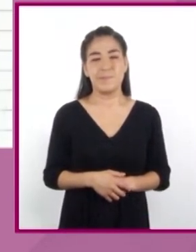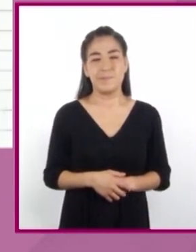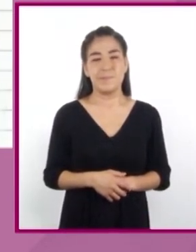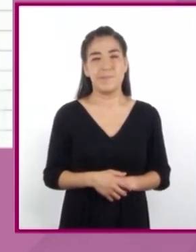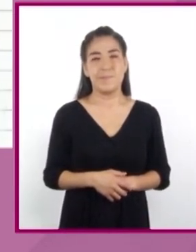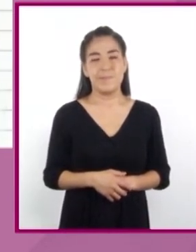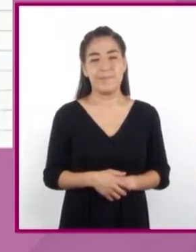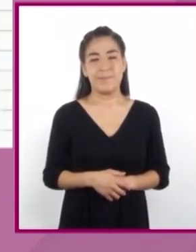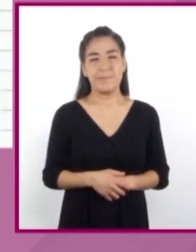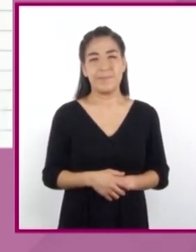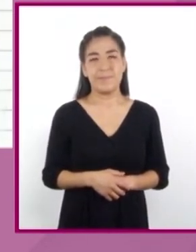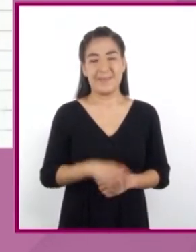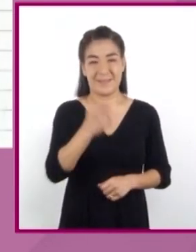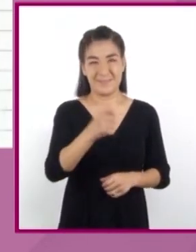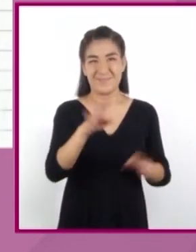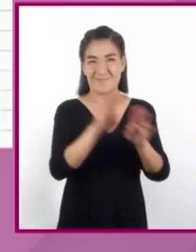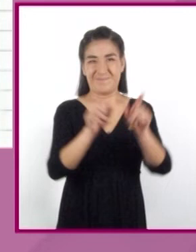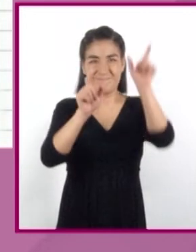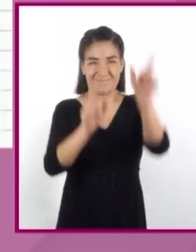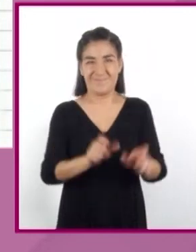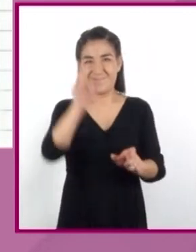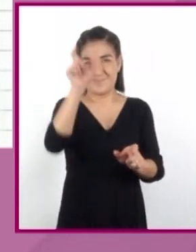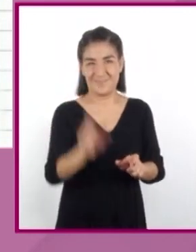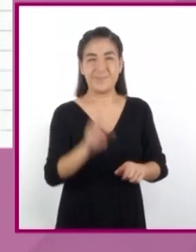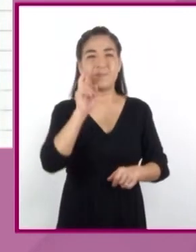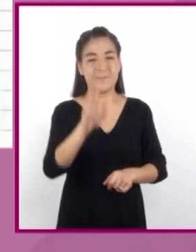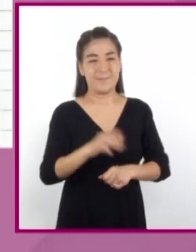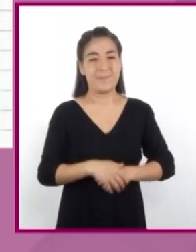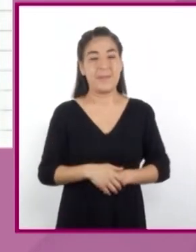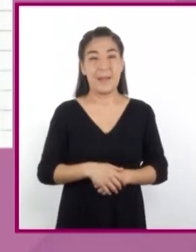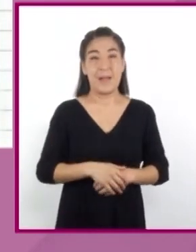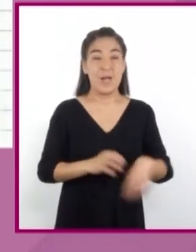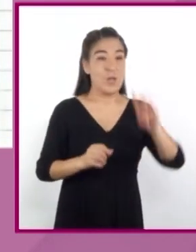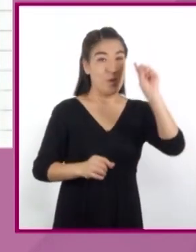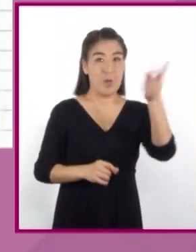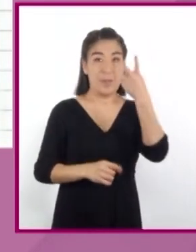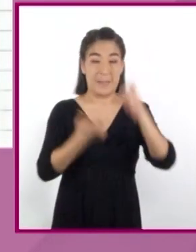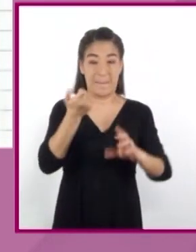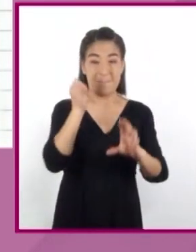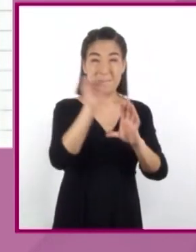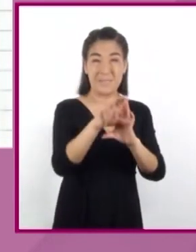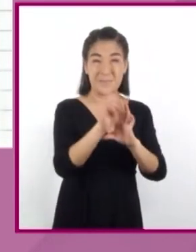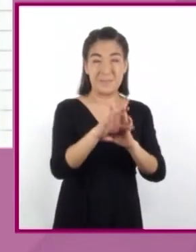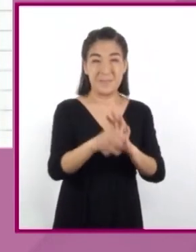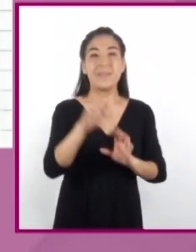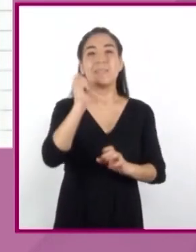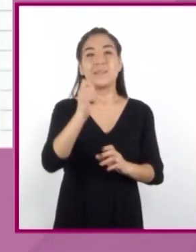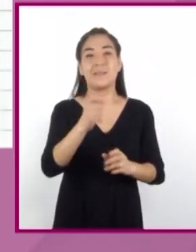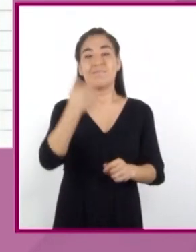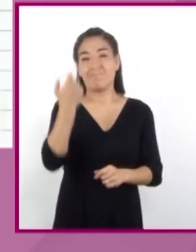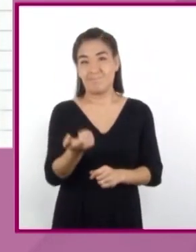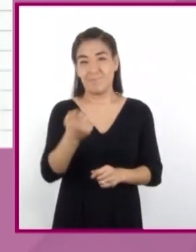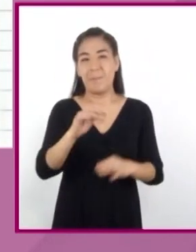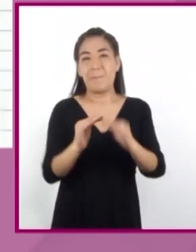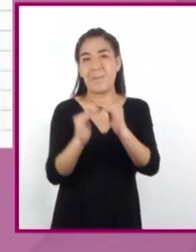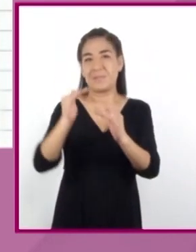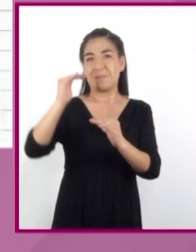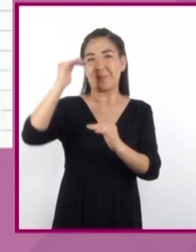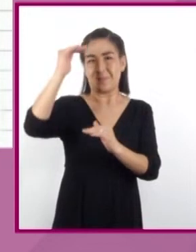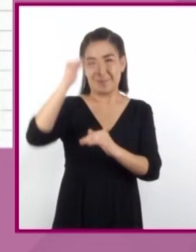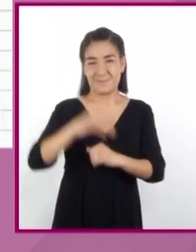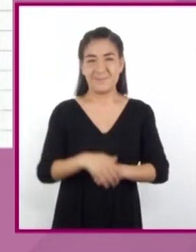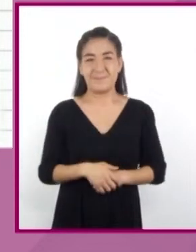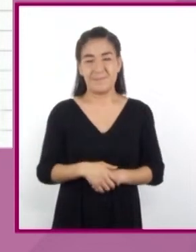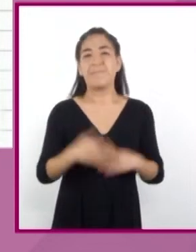Nuestra tabla de variación quedó de la siguiente manera. Entre más dólares se envíen, la cantidad de pesos se incrementa de manera proporcional.